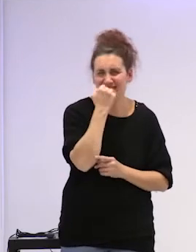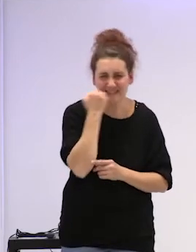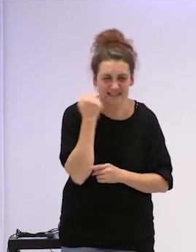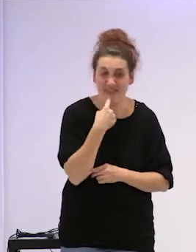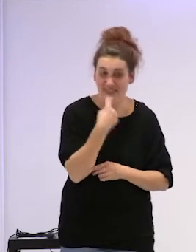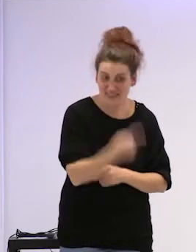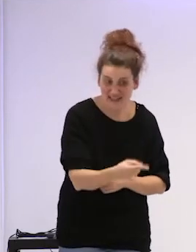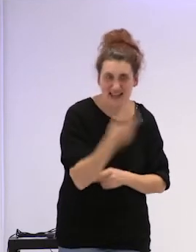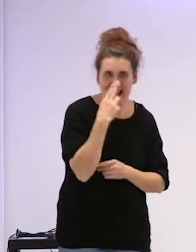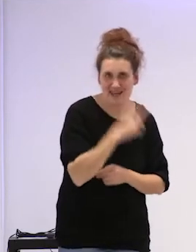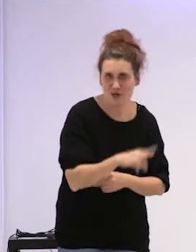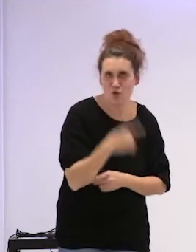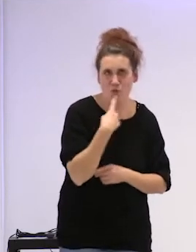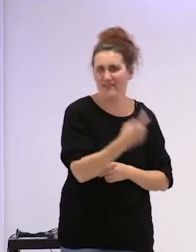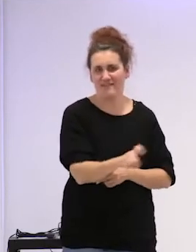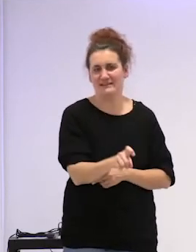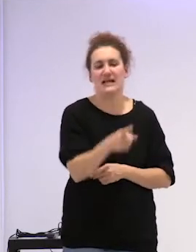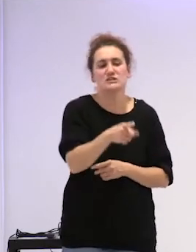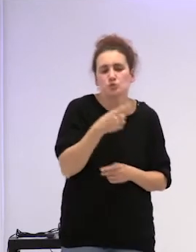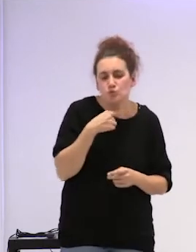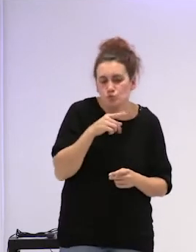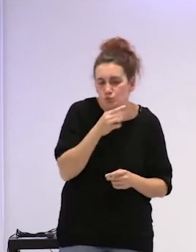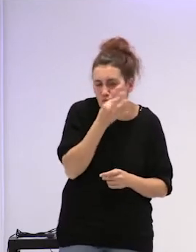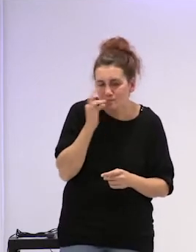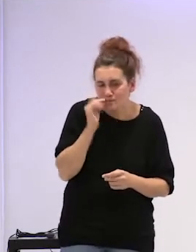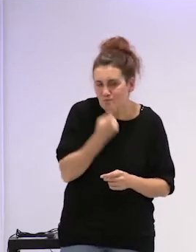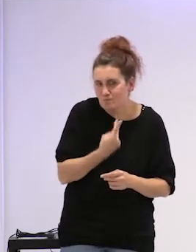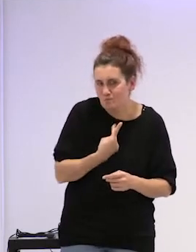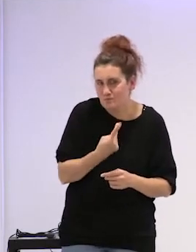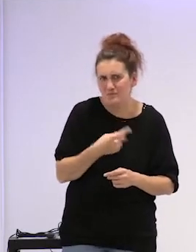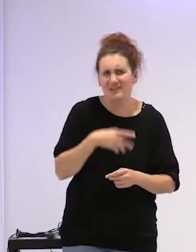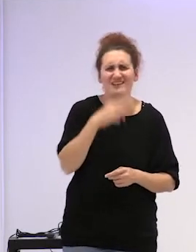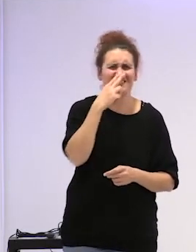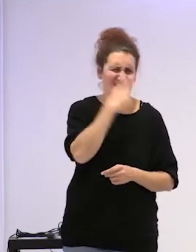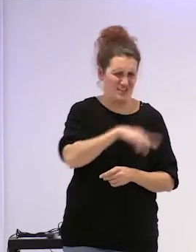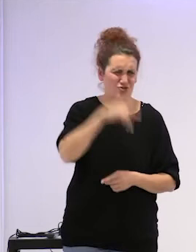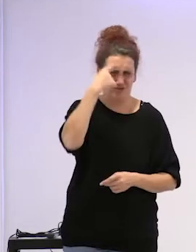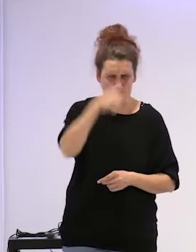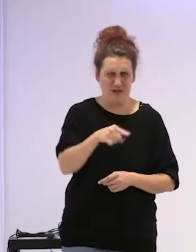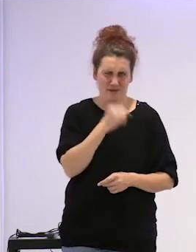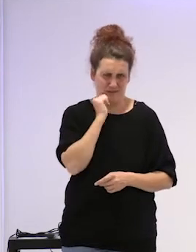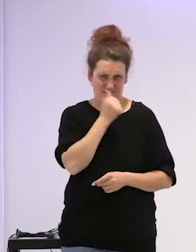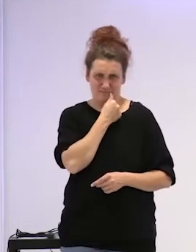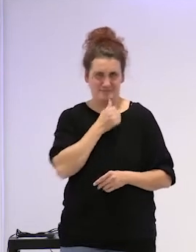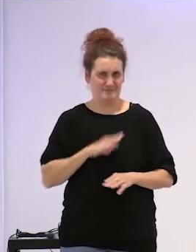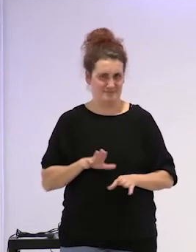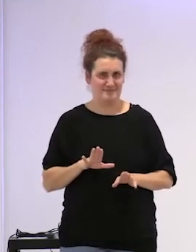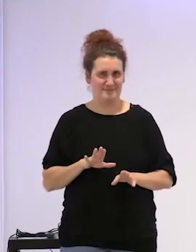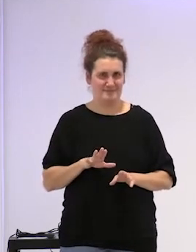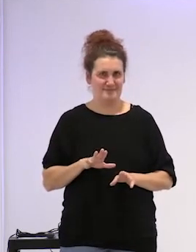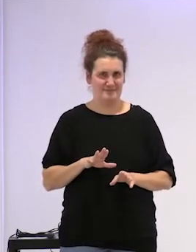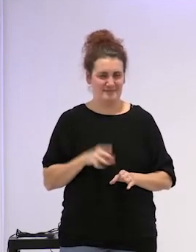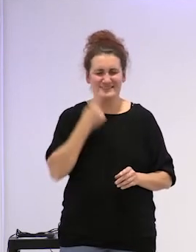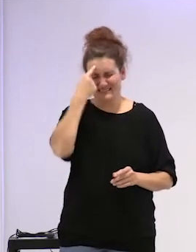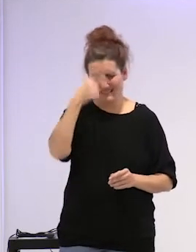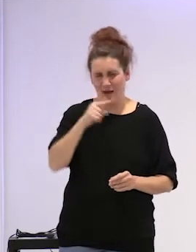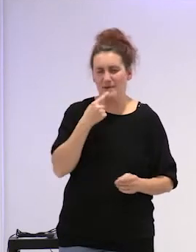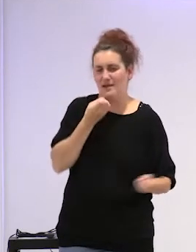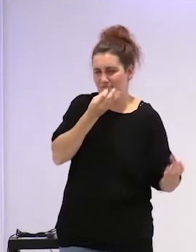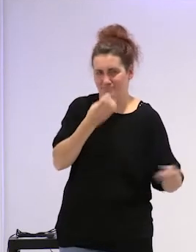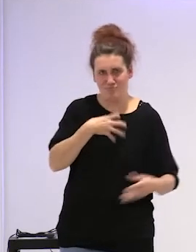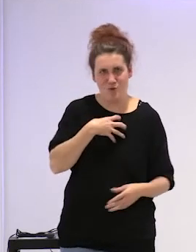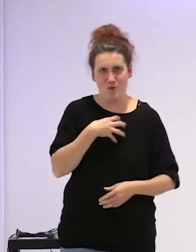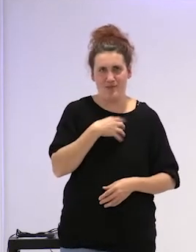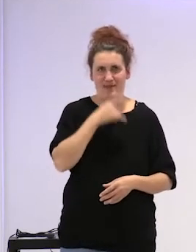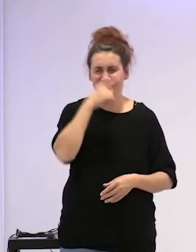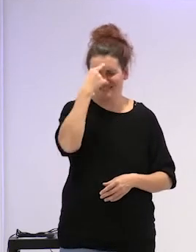criatura es nuestro secreto la criatura ya sabe que es un secreto ya sabe que no lo va a poder contar ya sabe